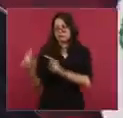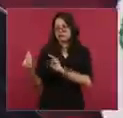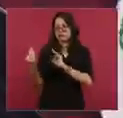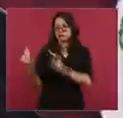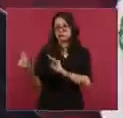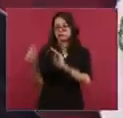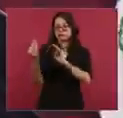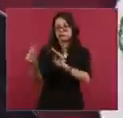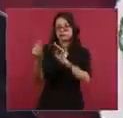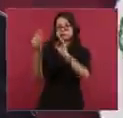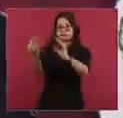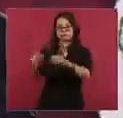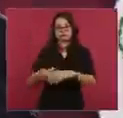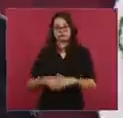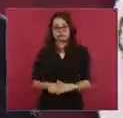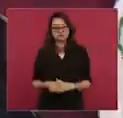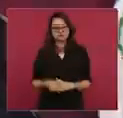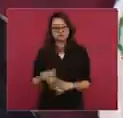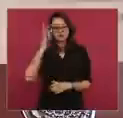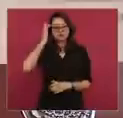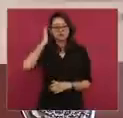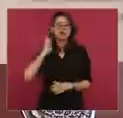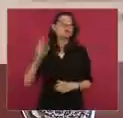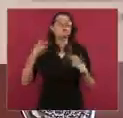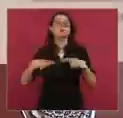alegría, ¿no?, de un día, flor de un solo día,